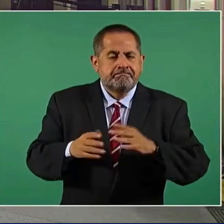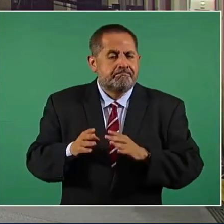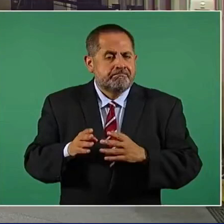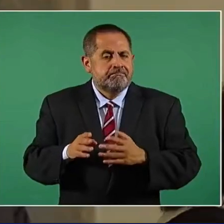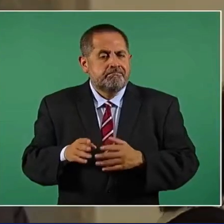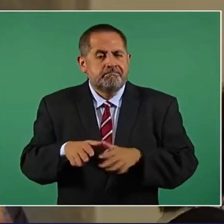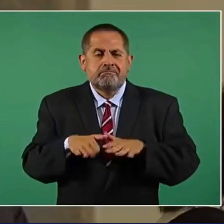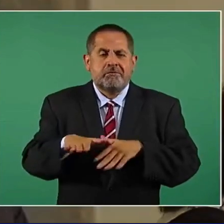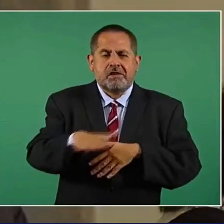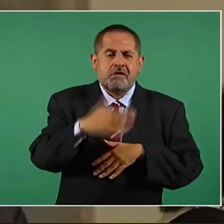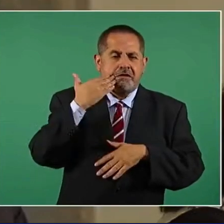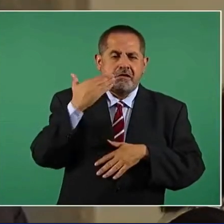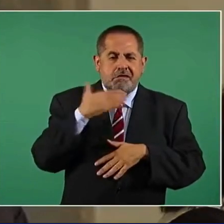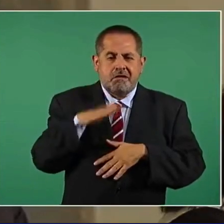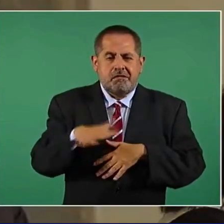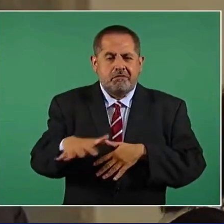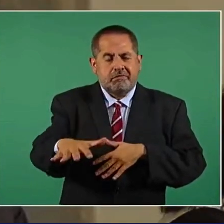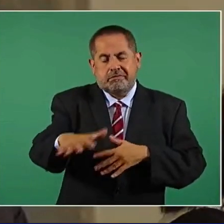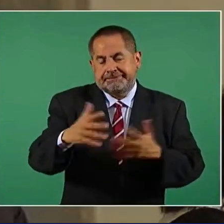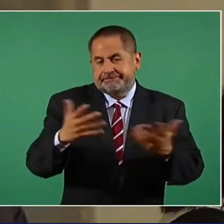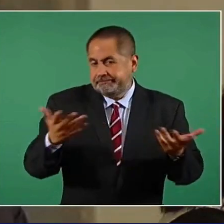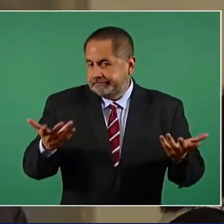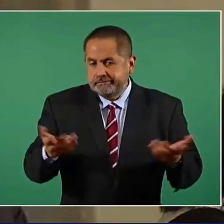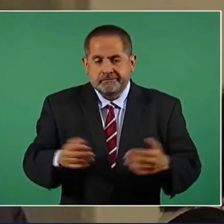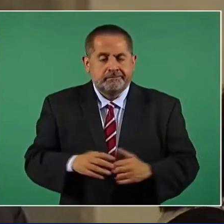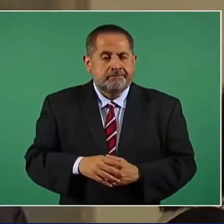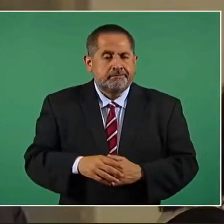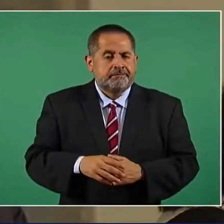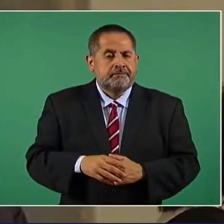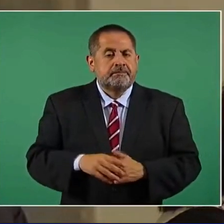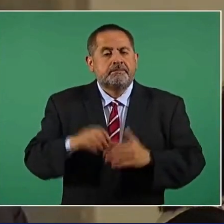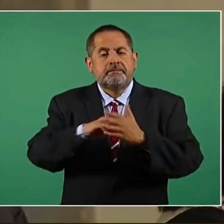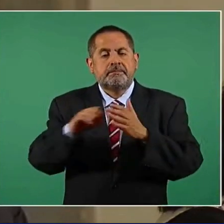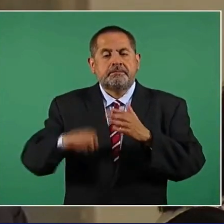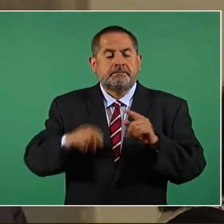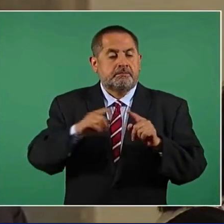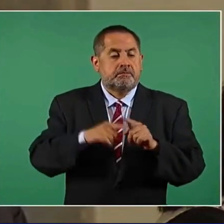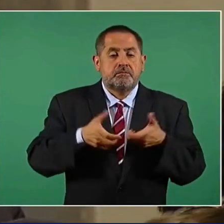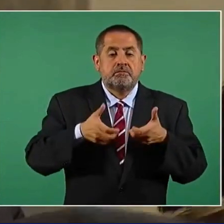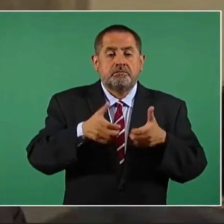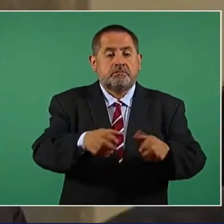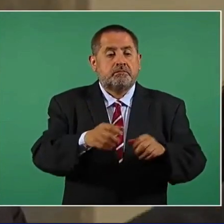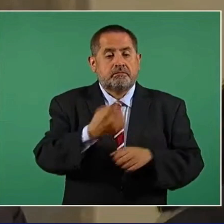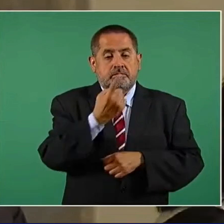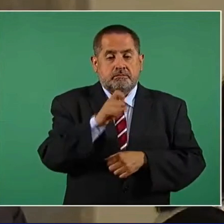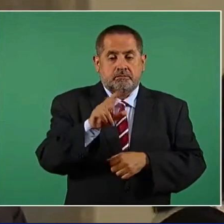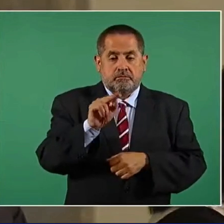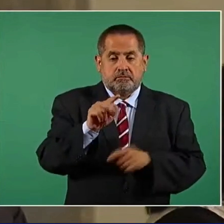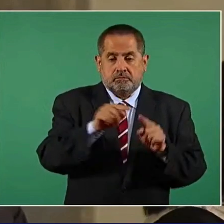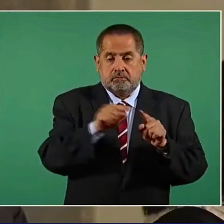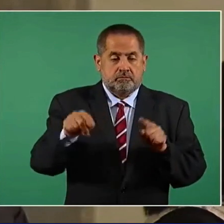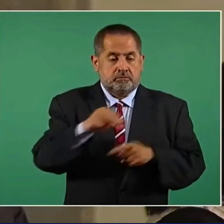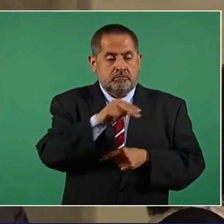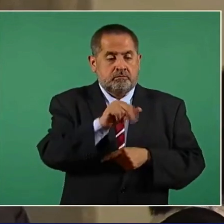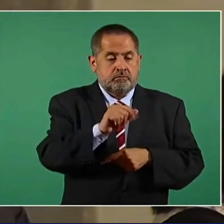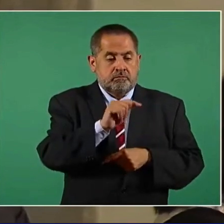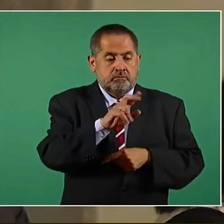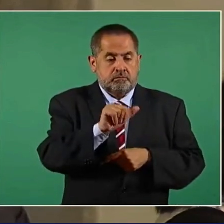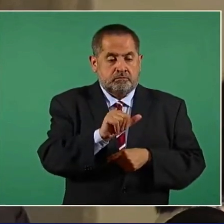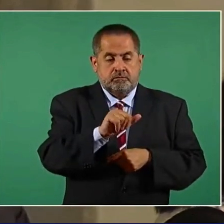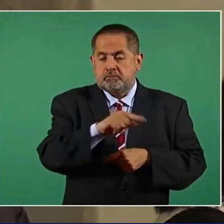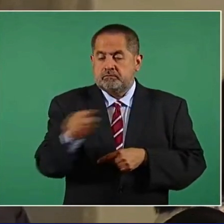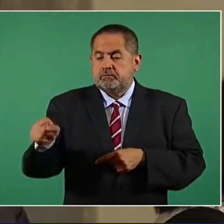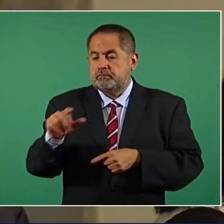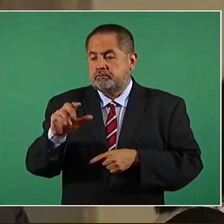de terracería. Un ejemplo de ello ha sido la carretera 180 en el tramo Nautla-Cardel que usted